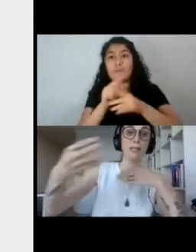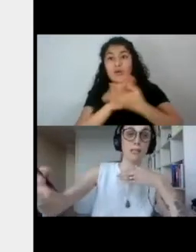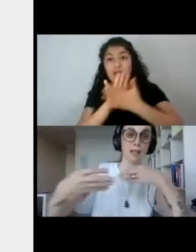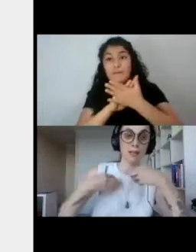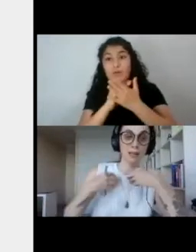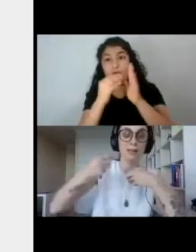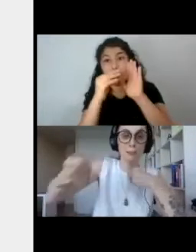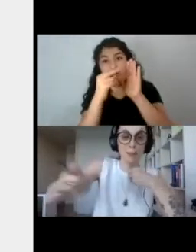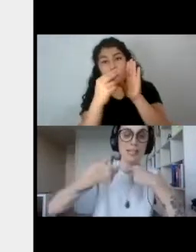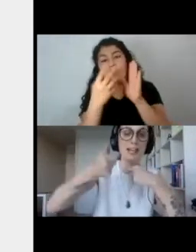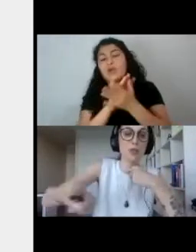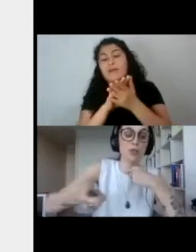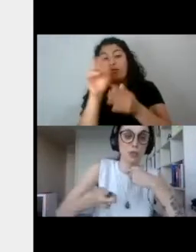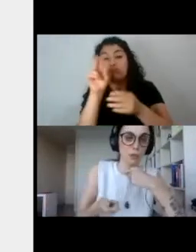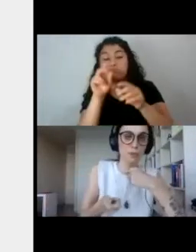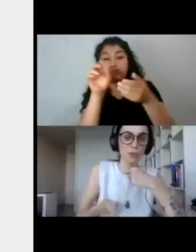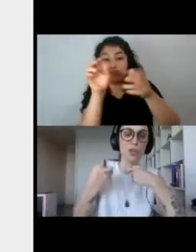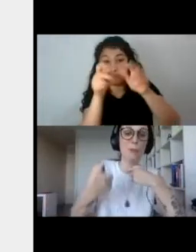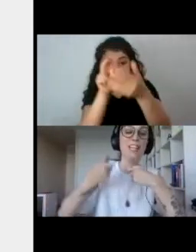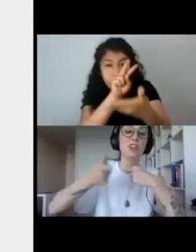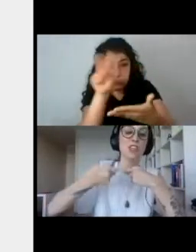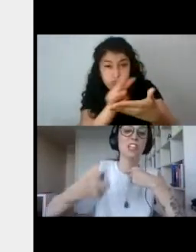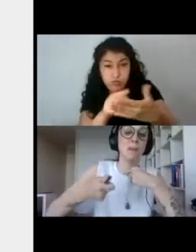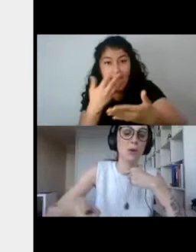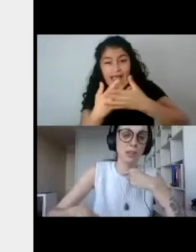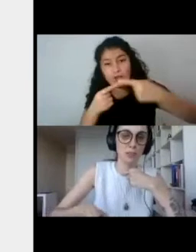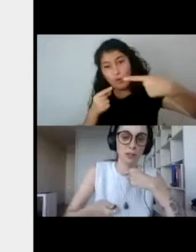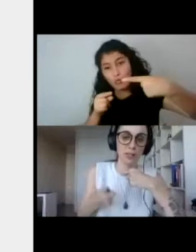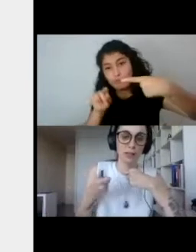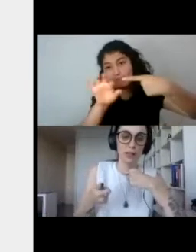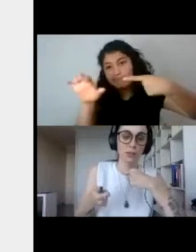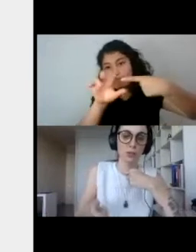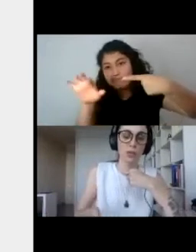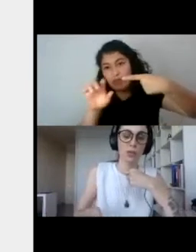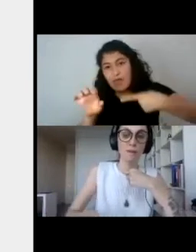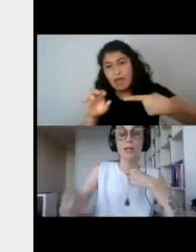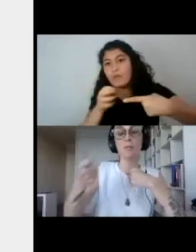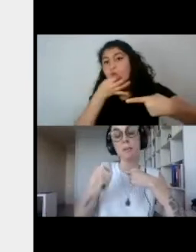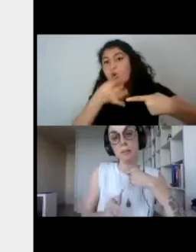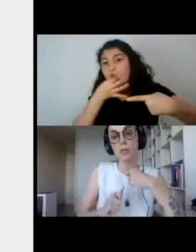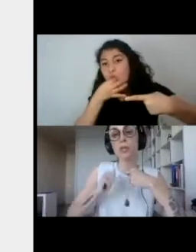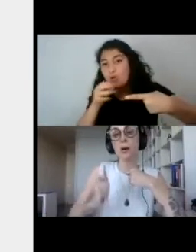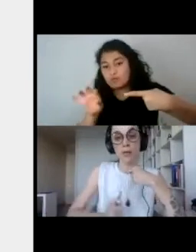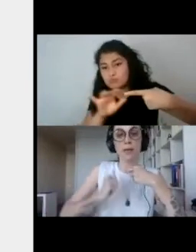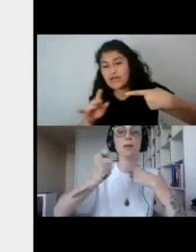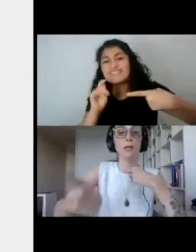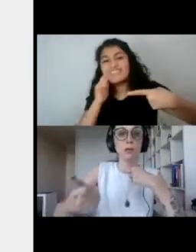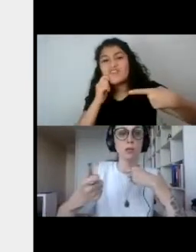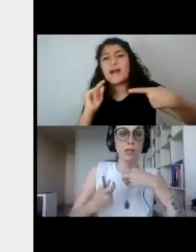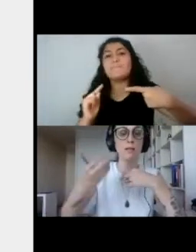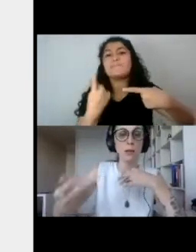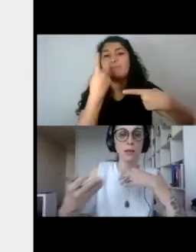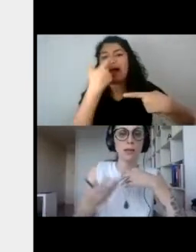les pasa la voz, ¿no? Solamente ellos tienen voz dentro del relato. Hablan en primera persona o el narrador